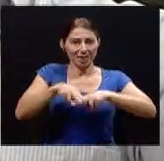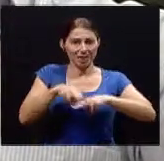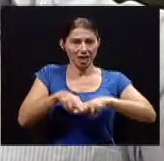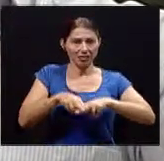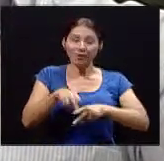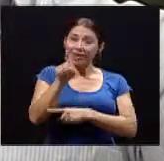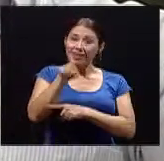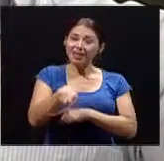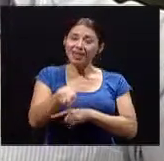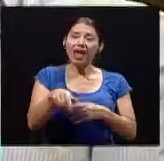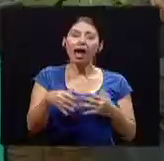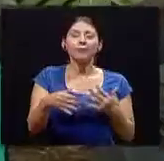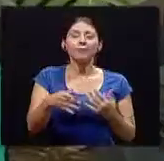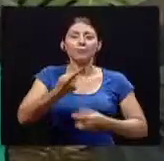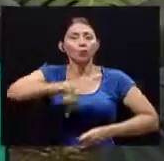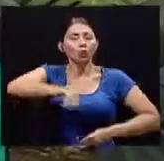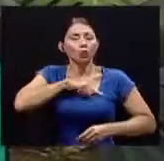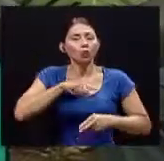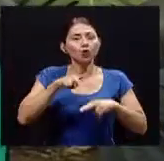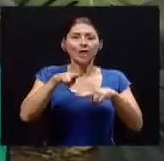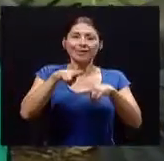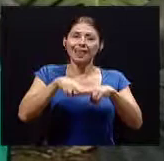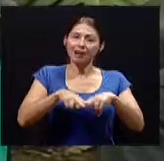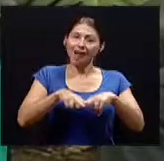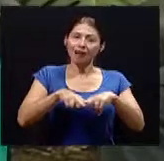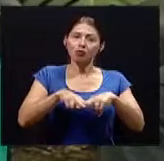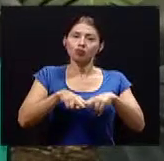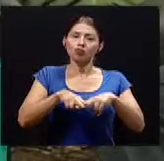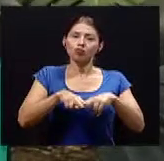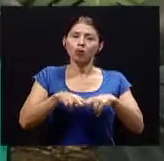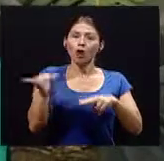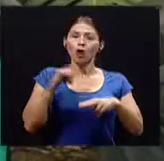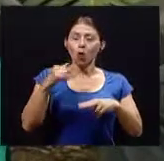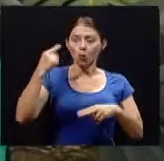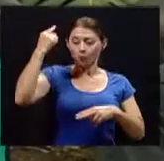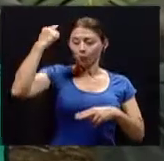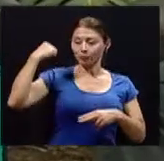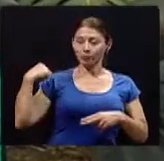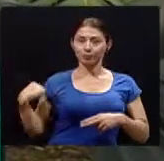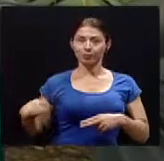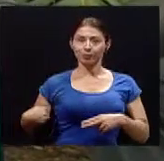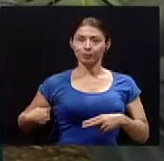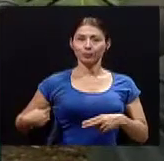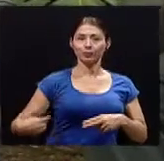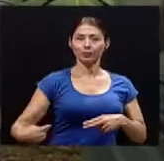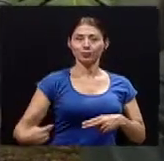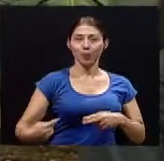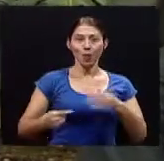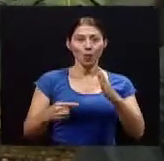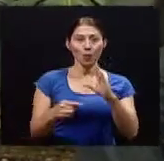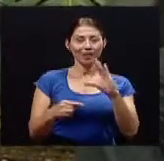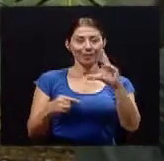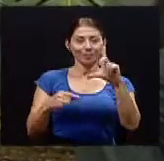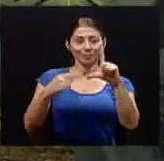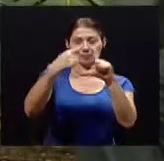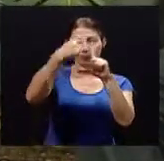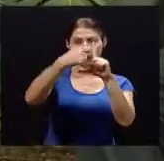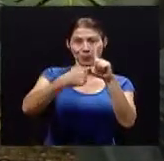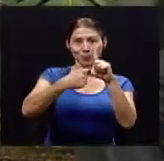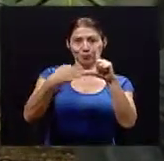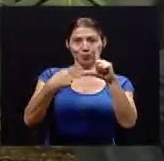o más abiertito el ángulo de manera que no se corte la circulación